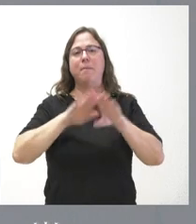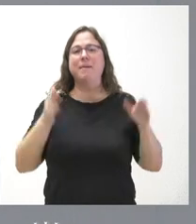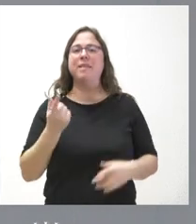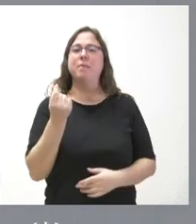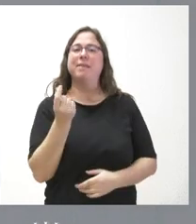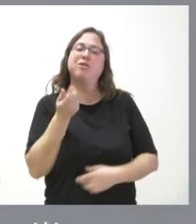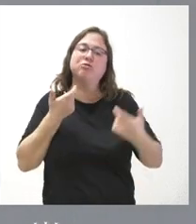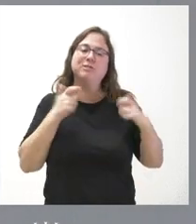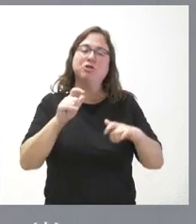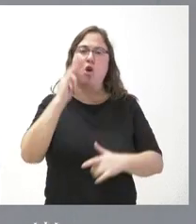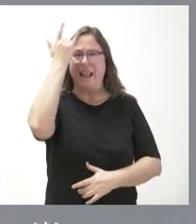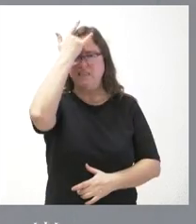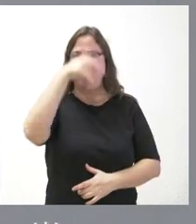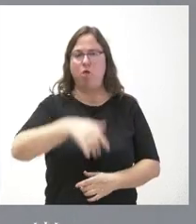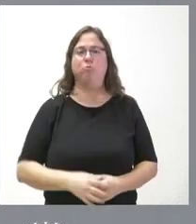lechazo.